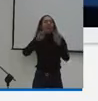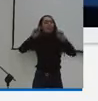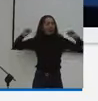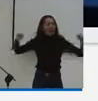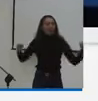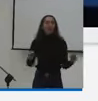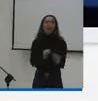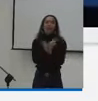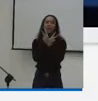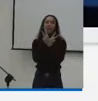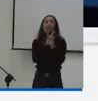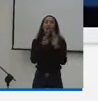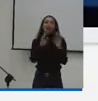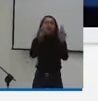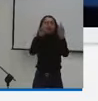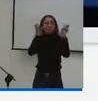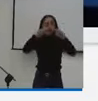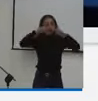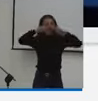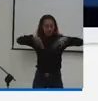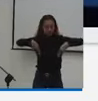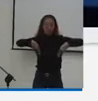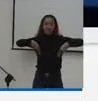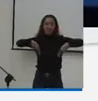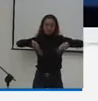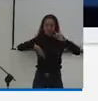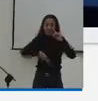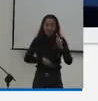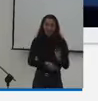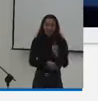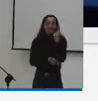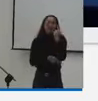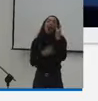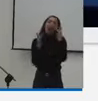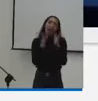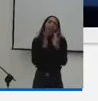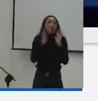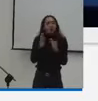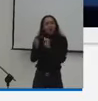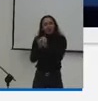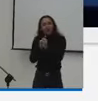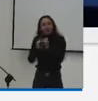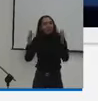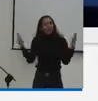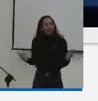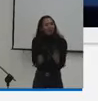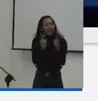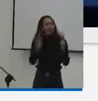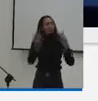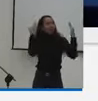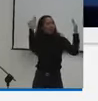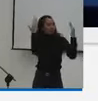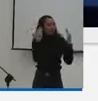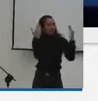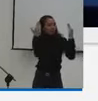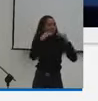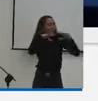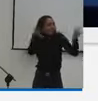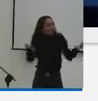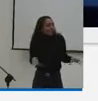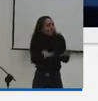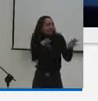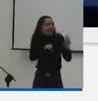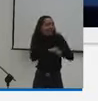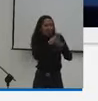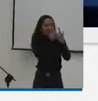de las violencias basadas en género en el deporte la recreación la actividad física y el